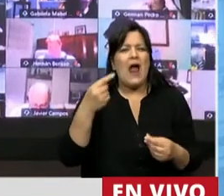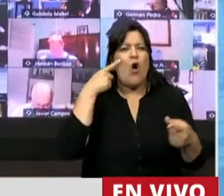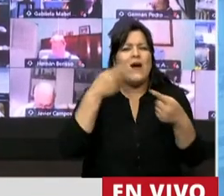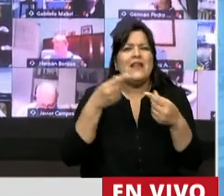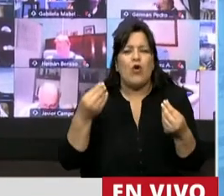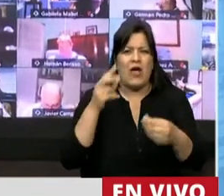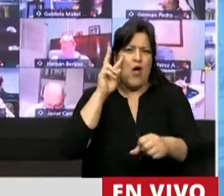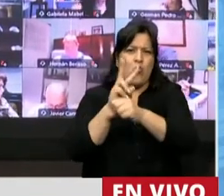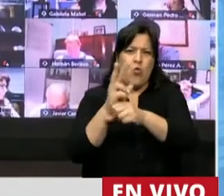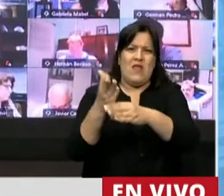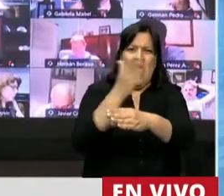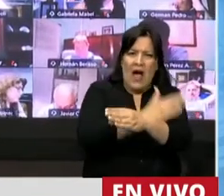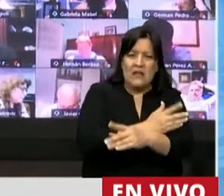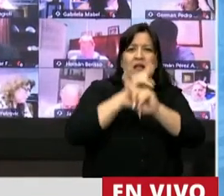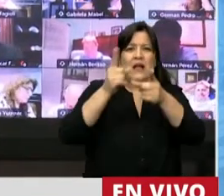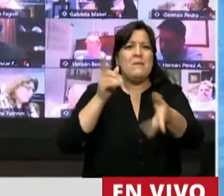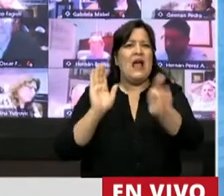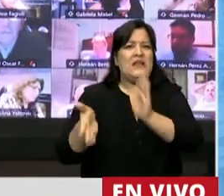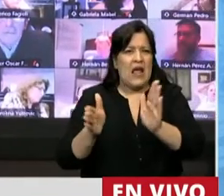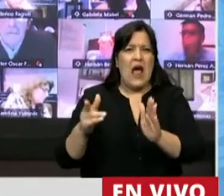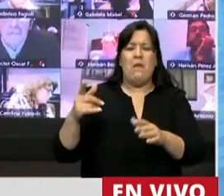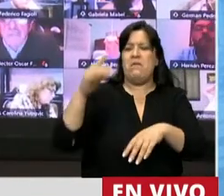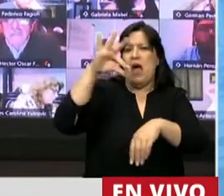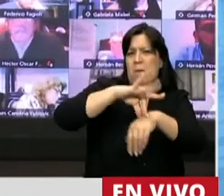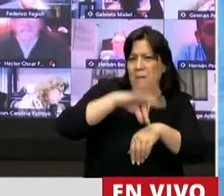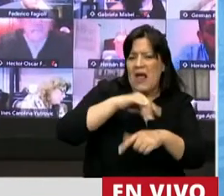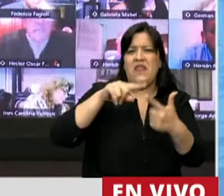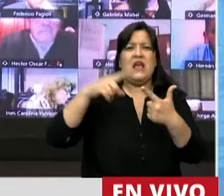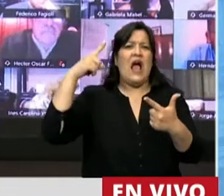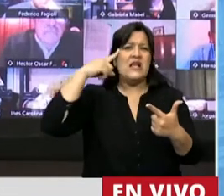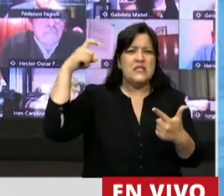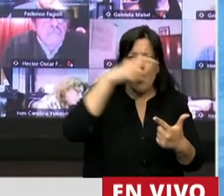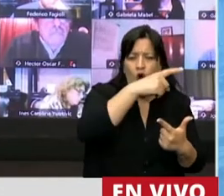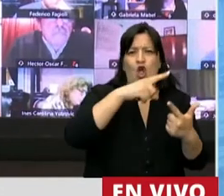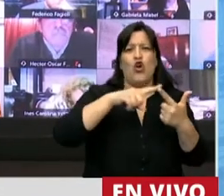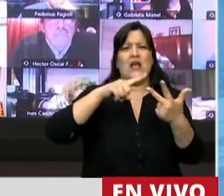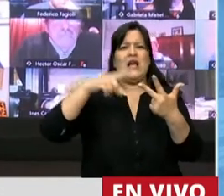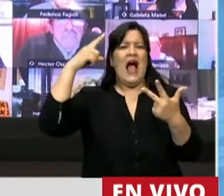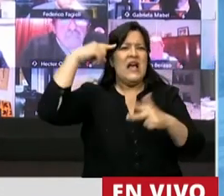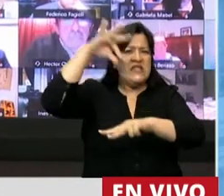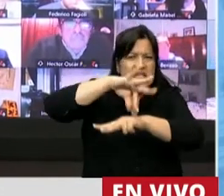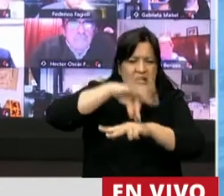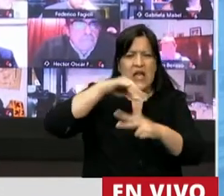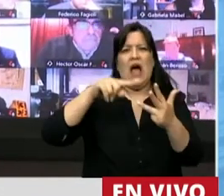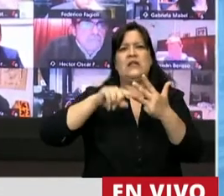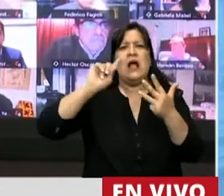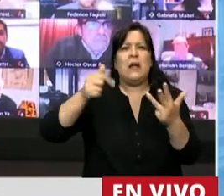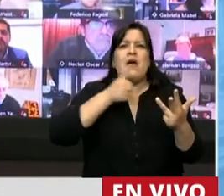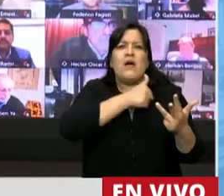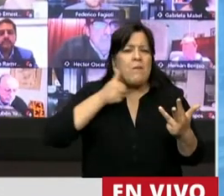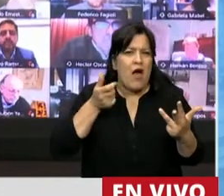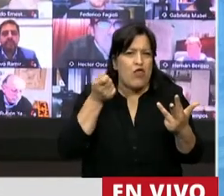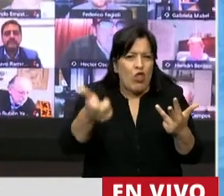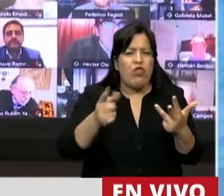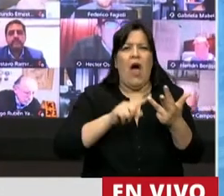terapéuticas, incluyendo terapias médicas, psicológicas, psiquiátricas, farmacológicas,